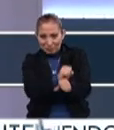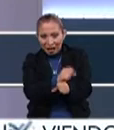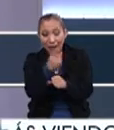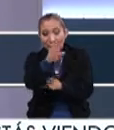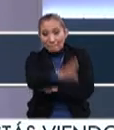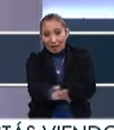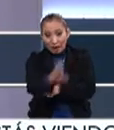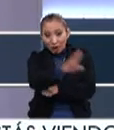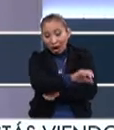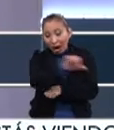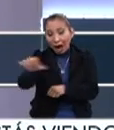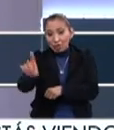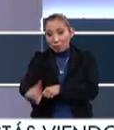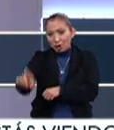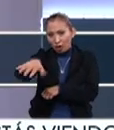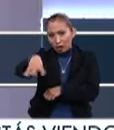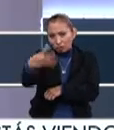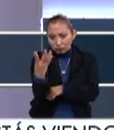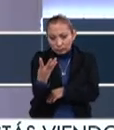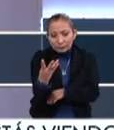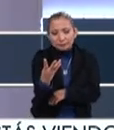a partir del miércoles hasta el domingo 14.